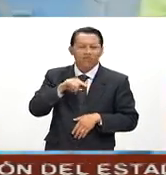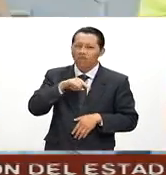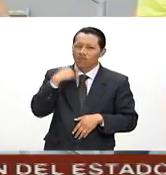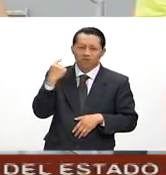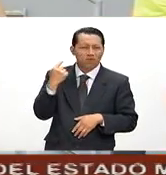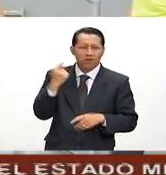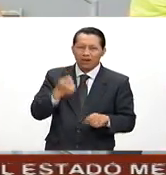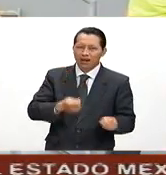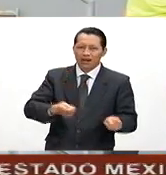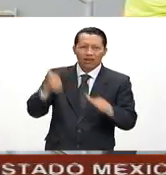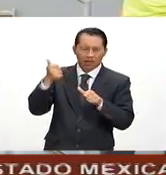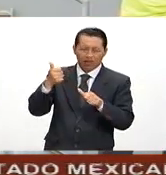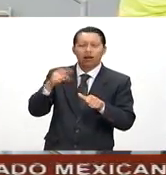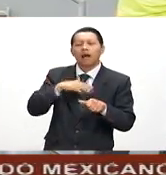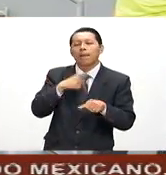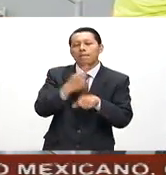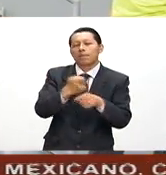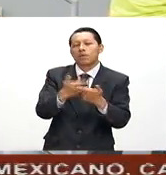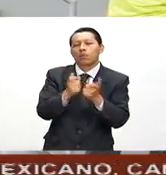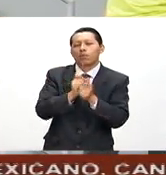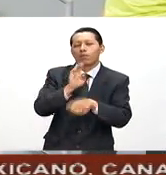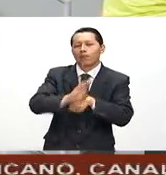en la primera ronda en Brasil.